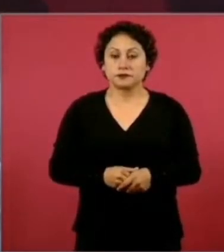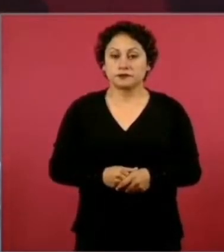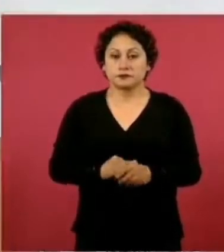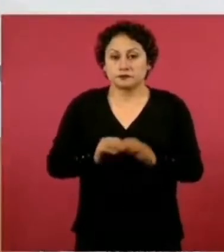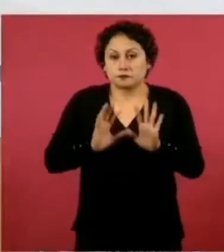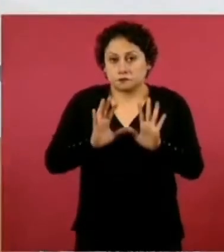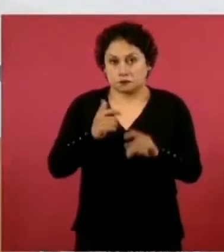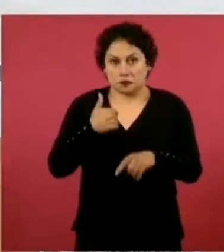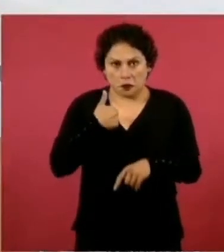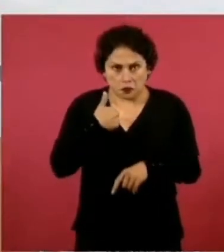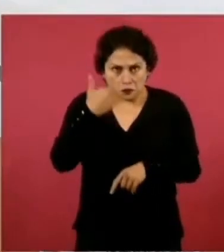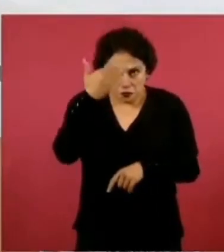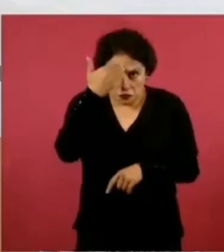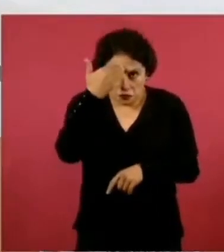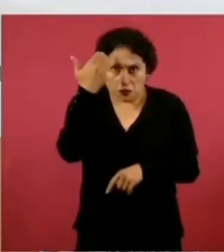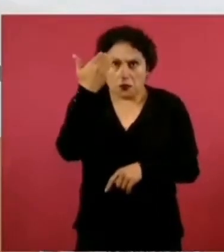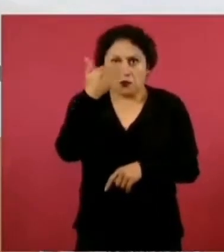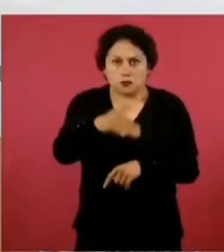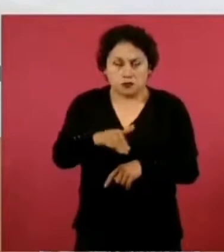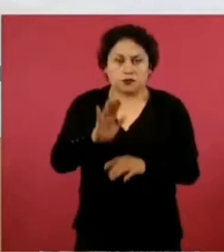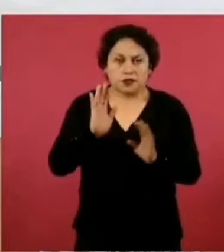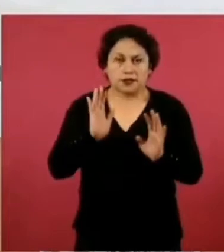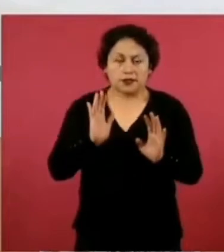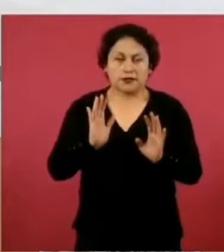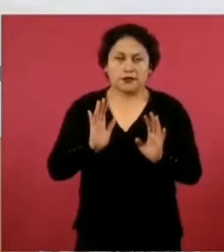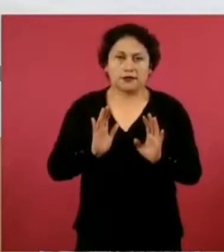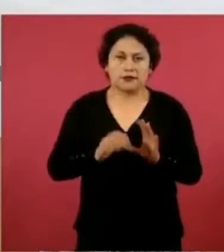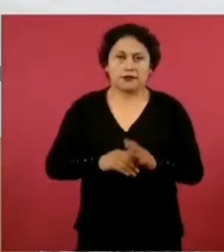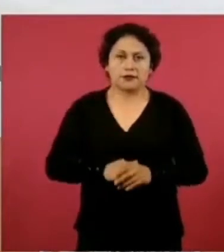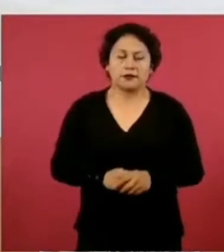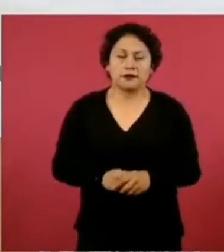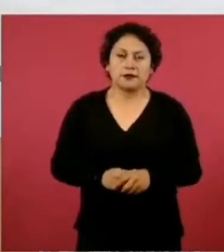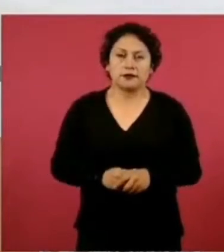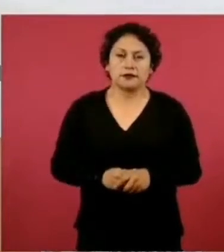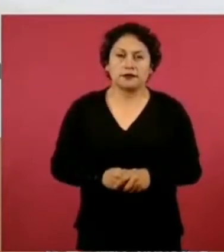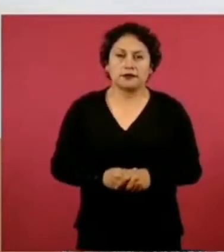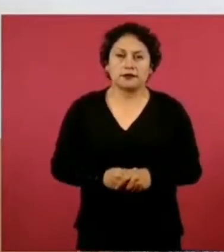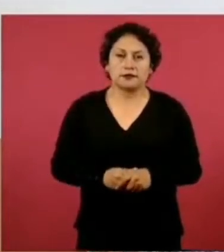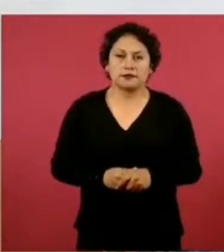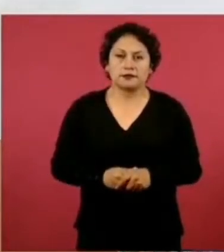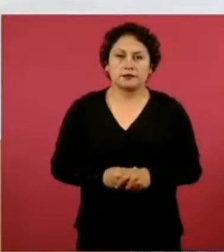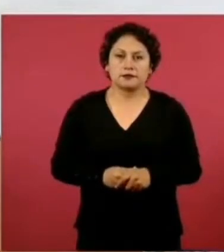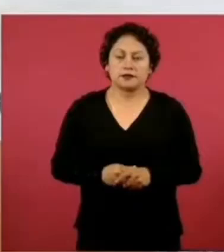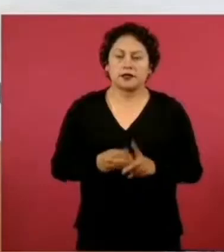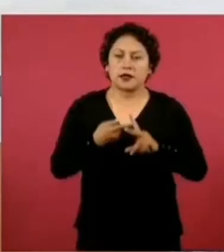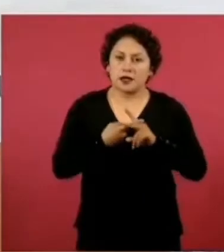es que empezaron a sobornarlo,